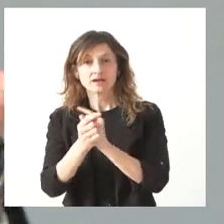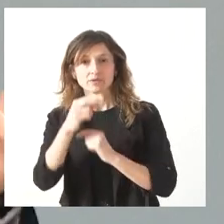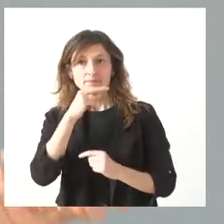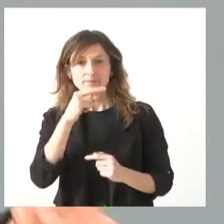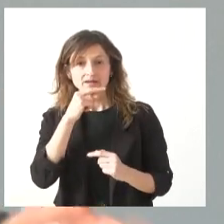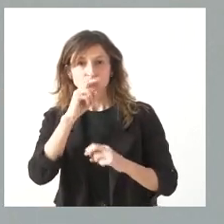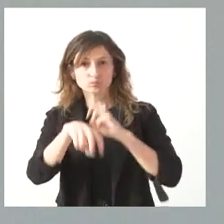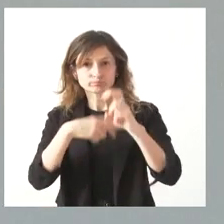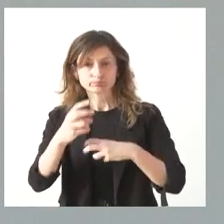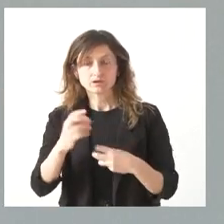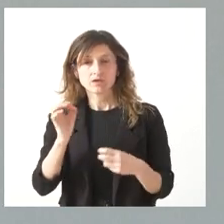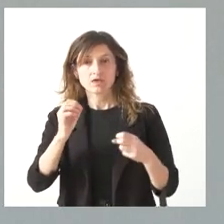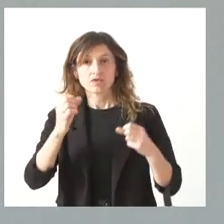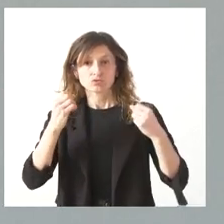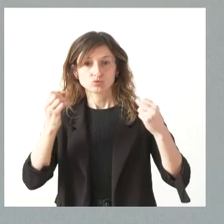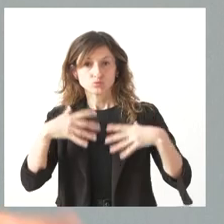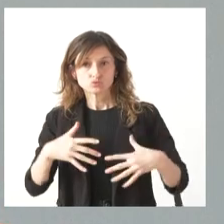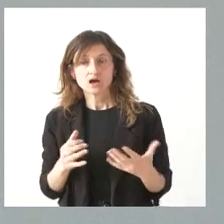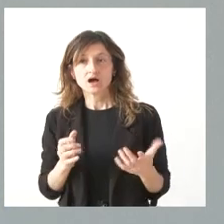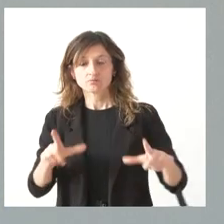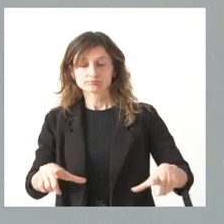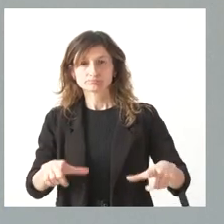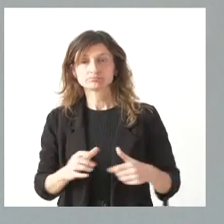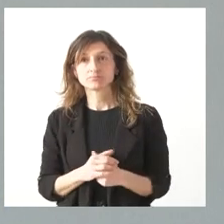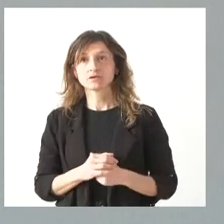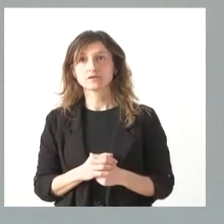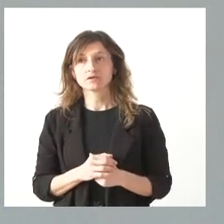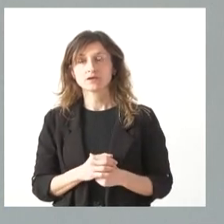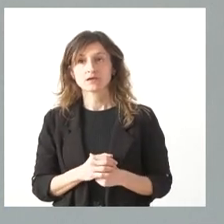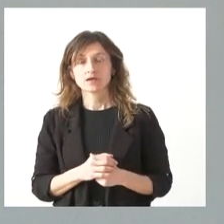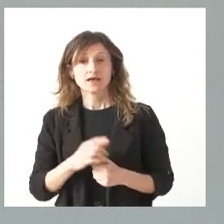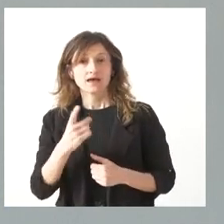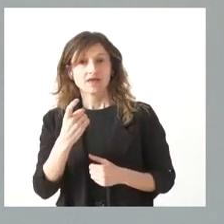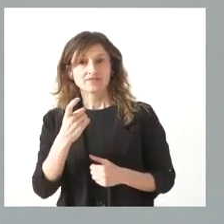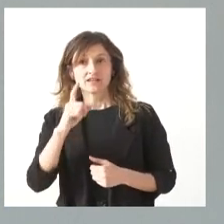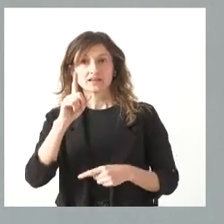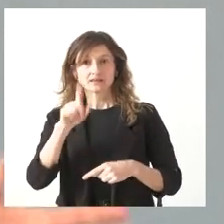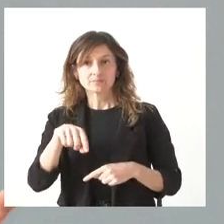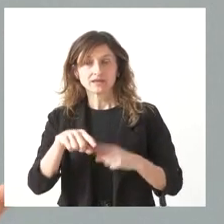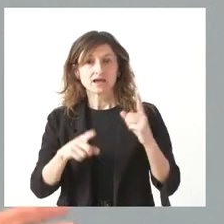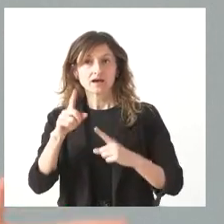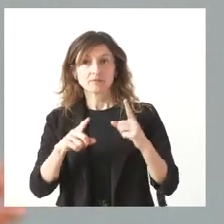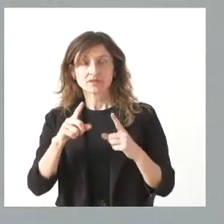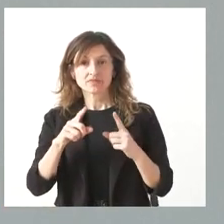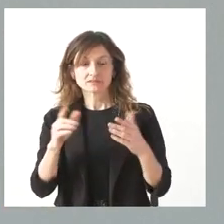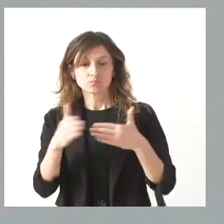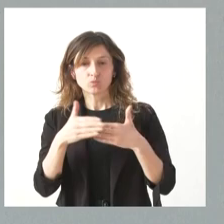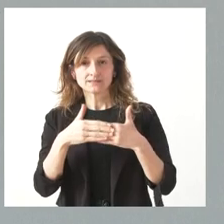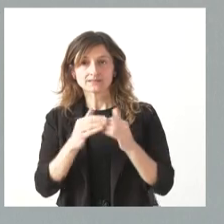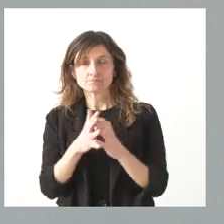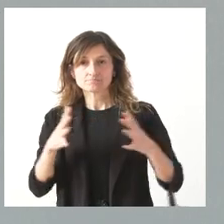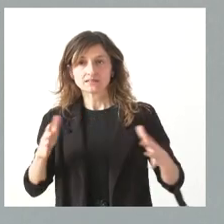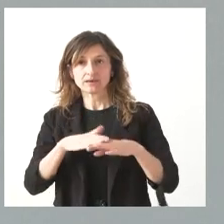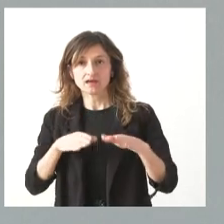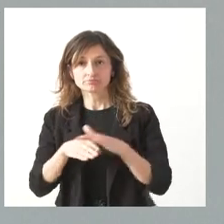por una ducha. Es posible y es necesario, en alguna ocasión, el cambio del tamaño de las puertas para la accesibilidad.